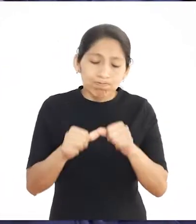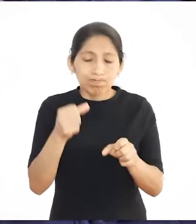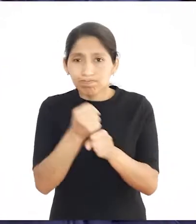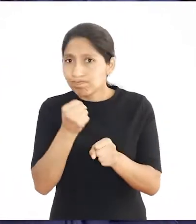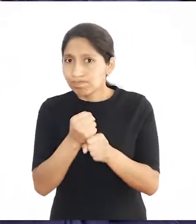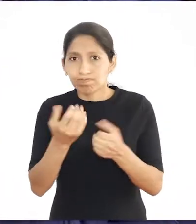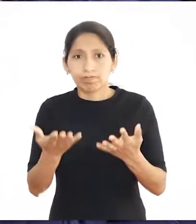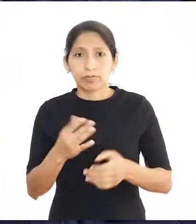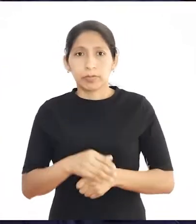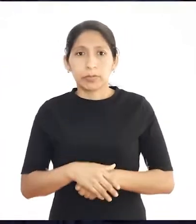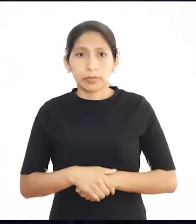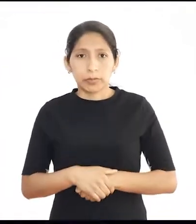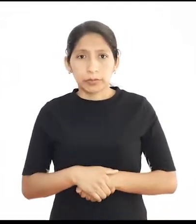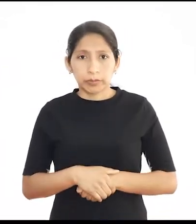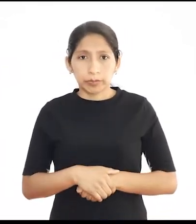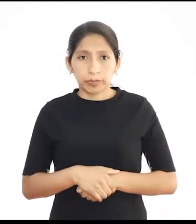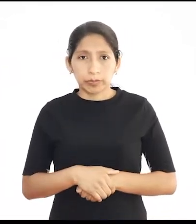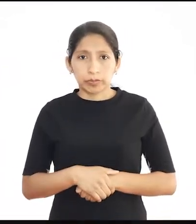derecho de piso.